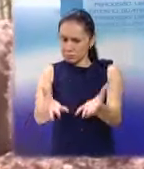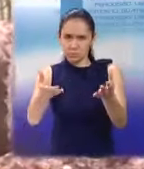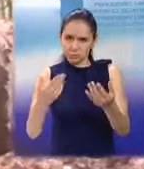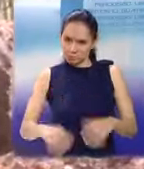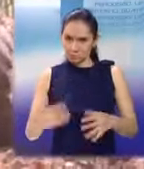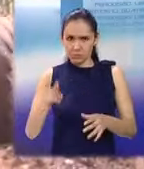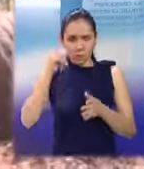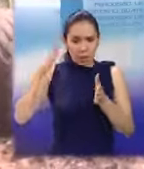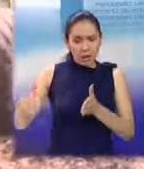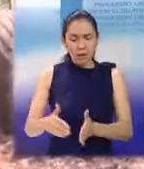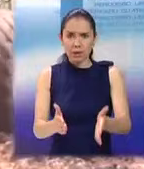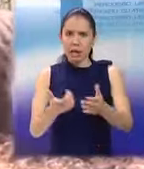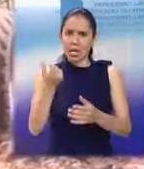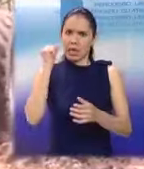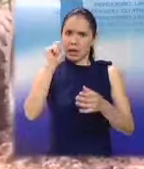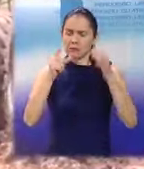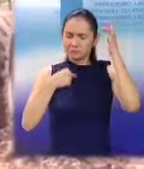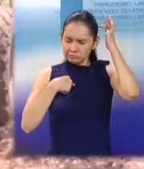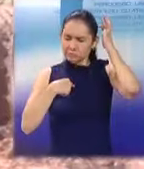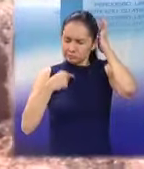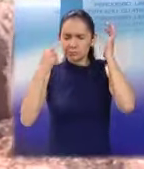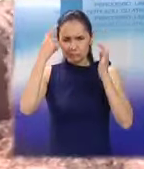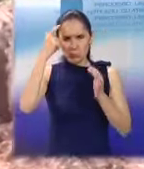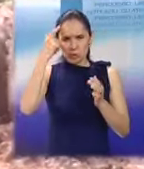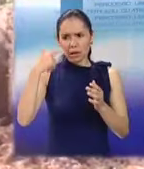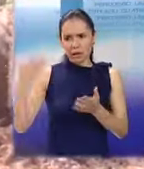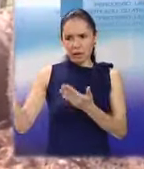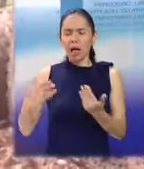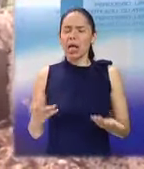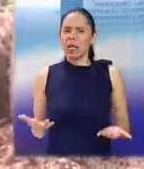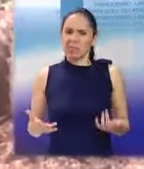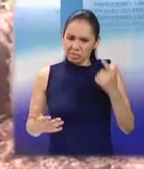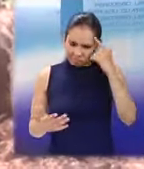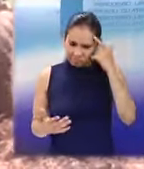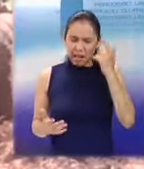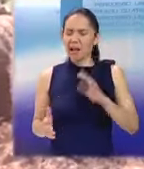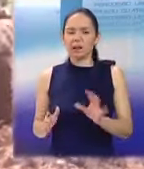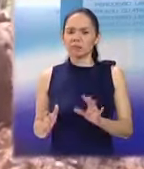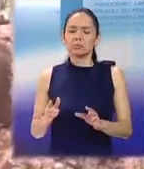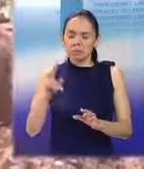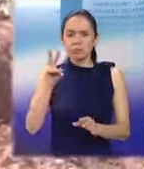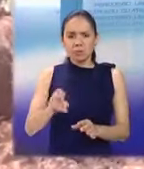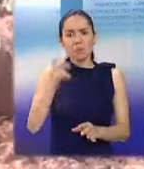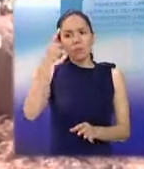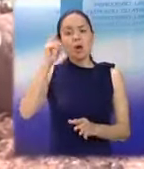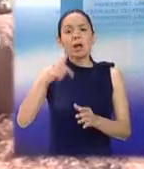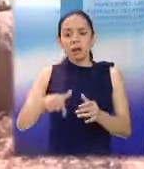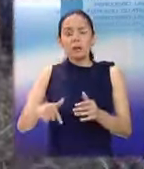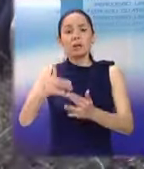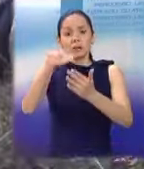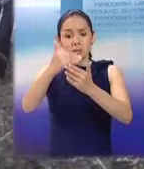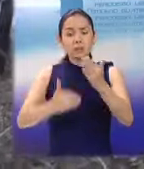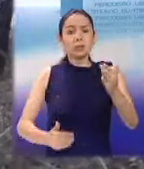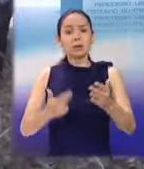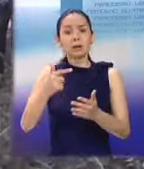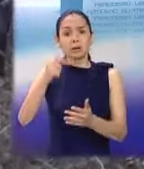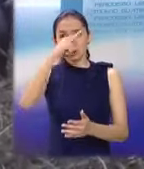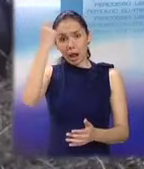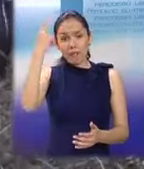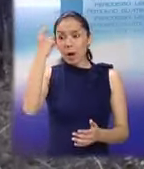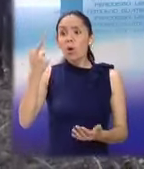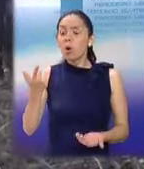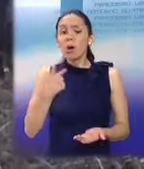ya los proyectos están establecidos y este no está incluido en la lista de obras para este año. La ruta en